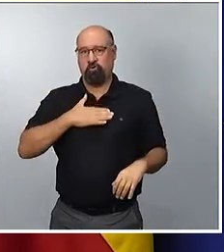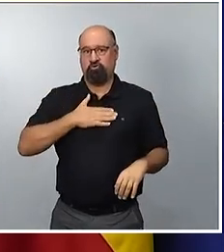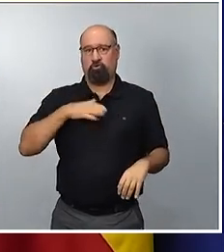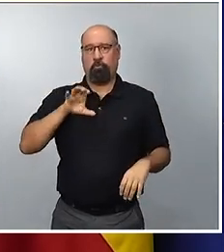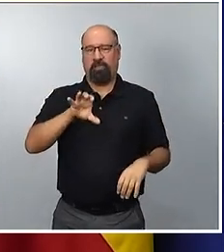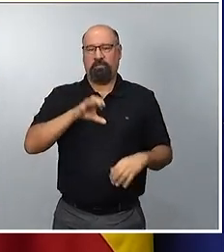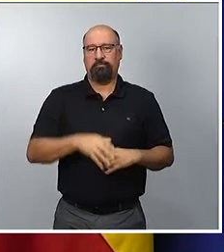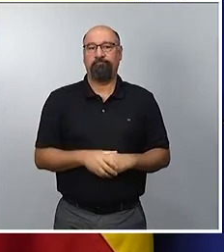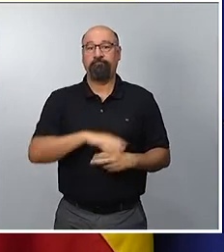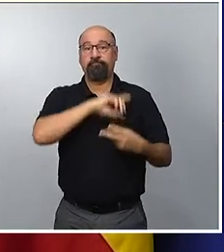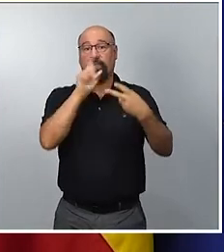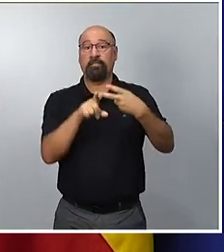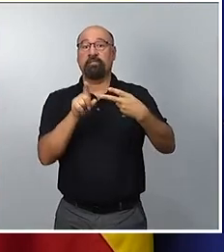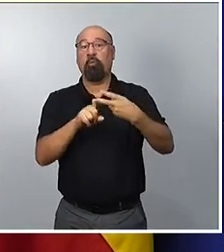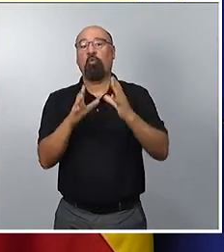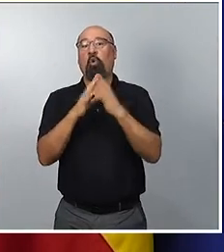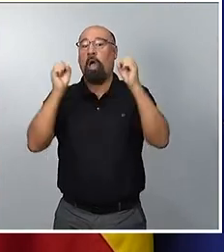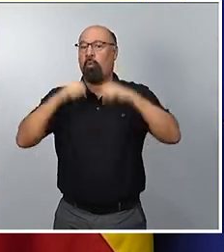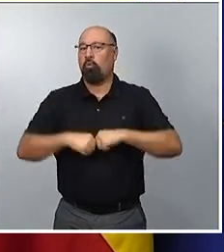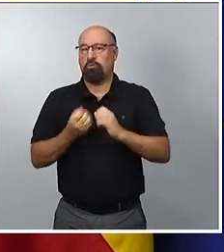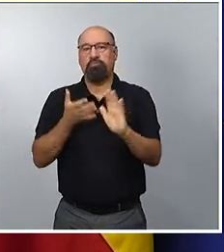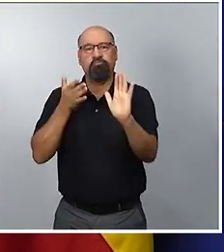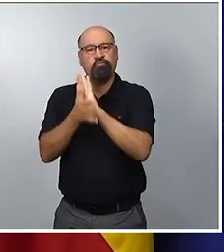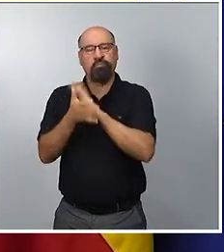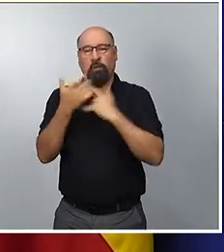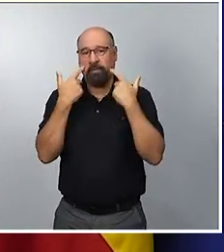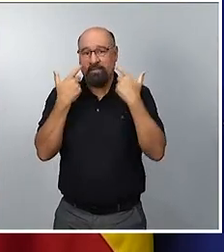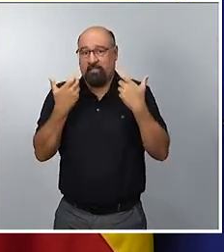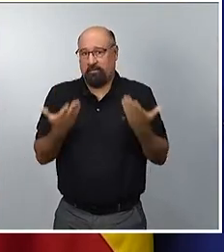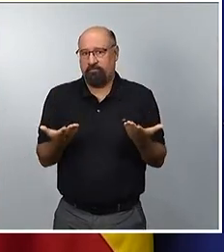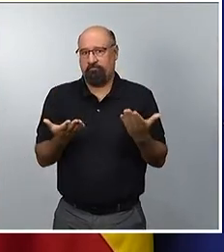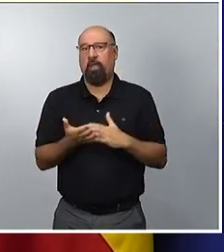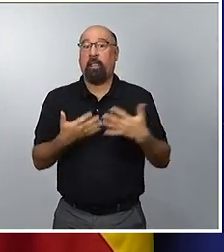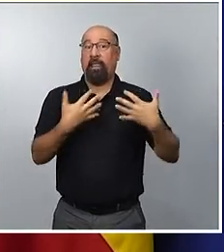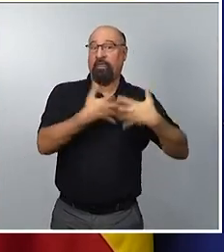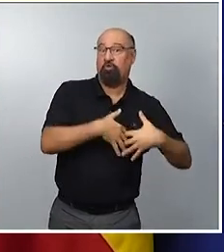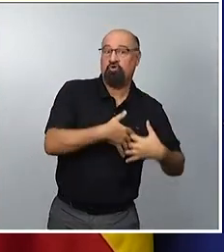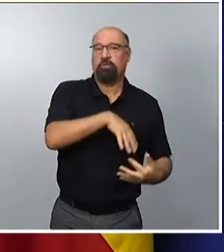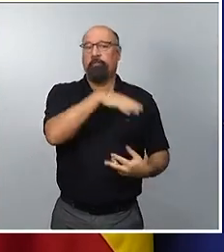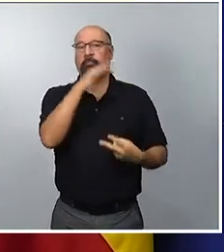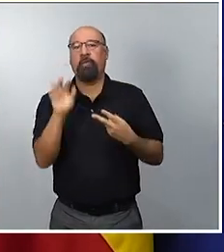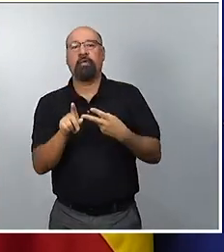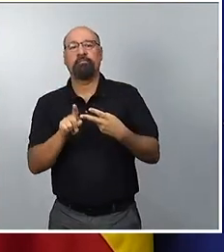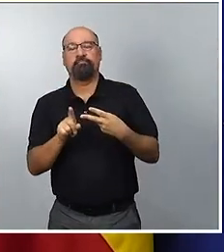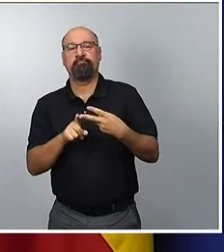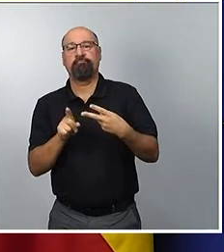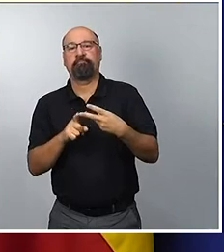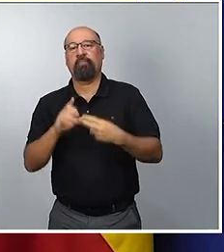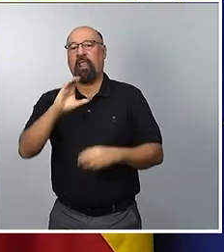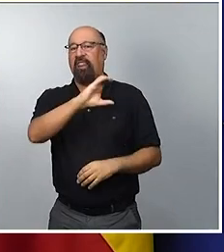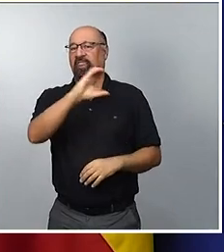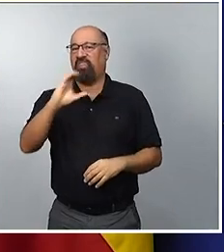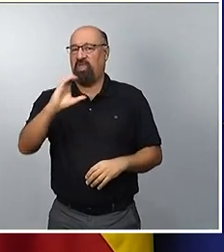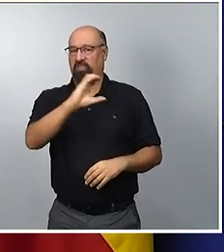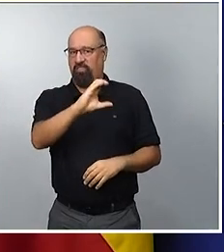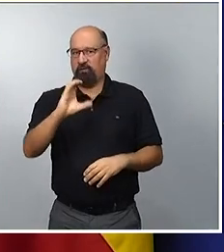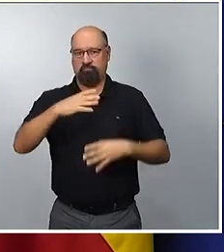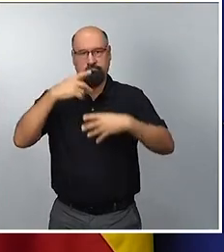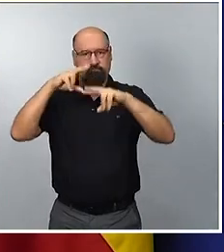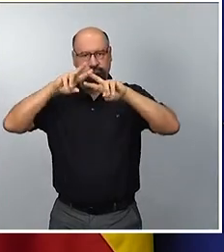El siguiente acuerdo que quería destacar, igual que la industria, tiene que ver con la ciencia, que ha sido otra de